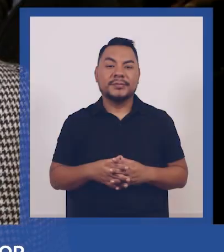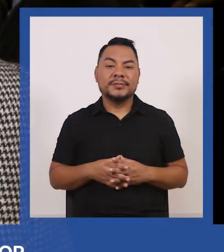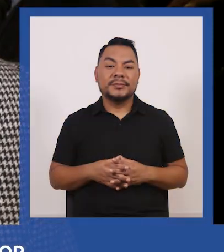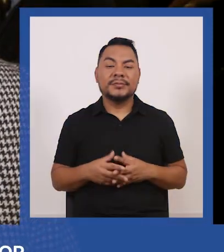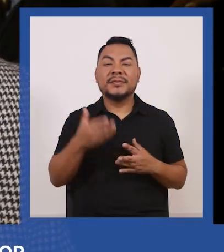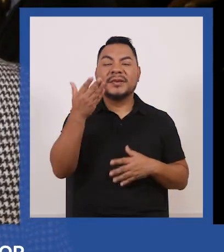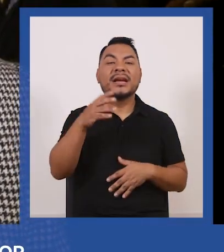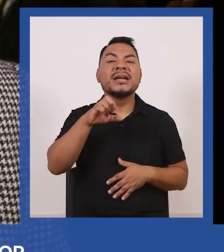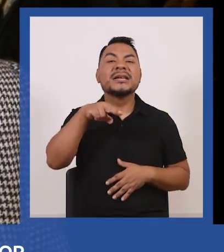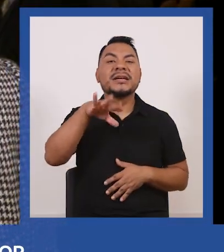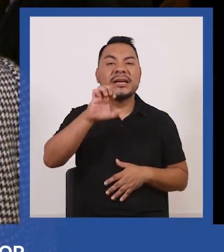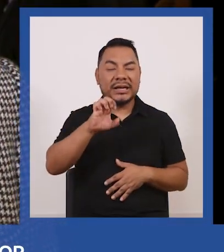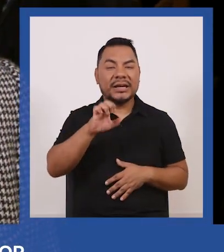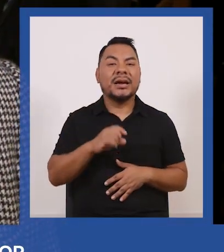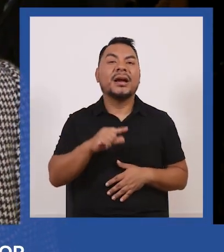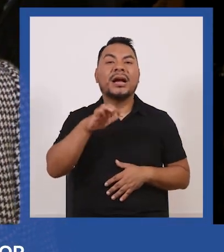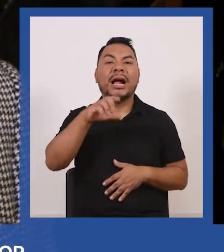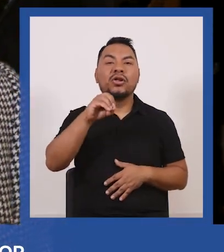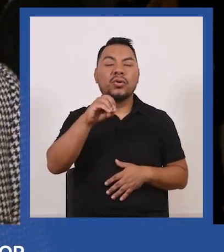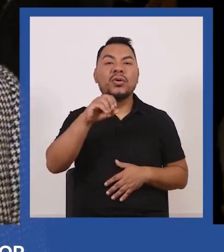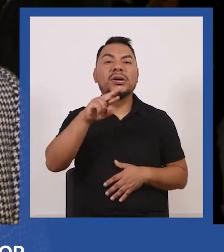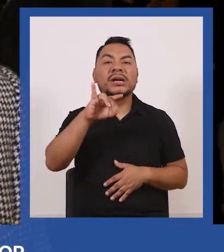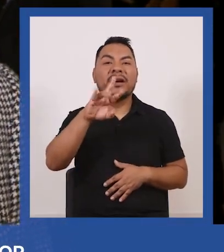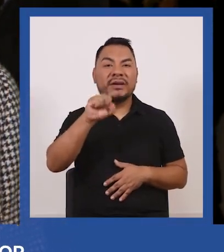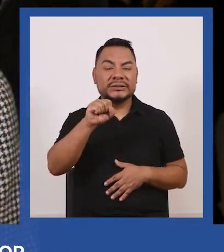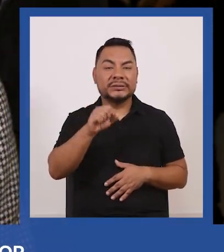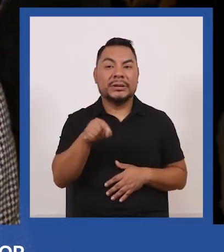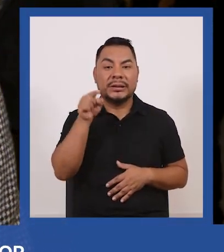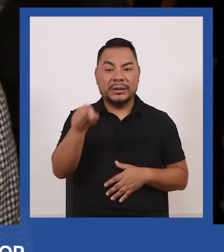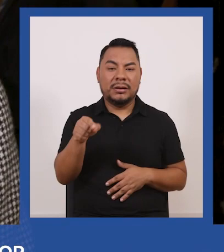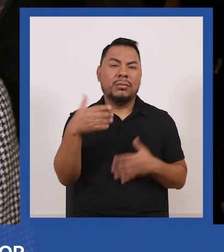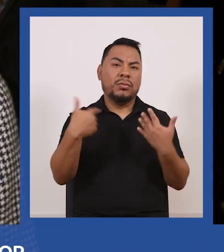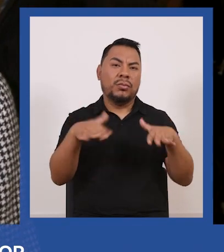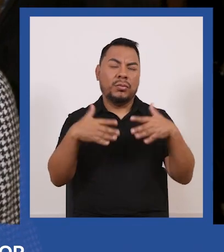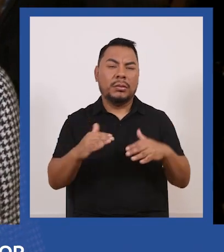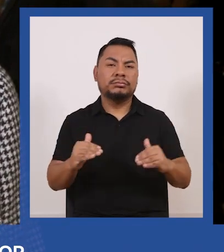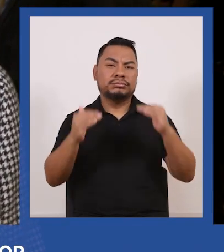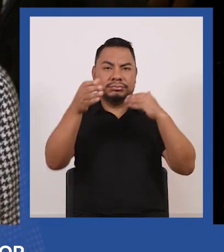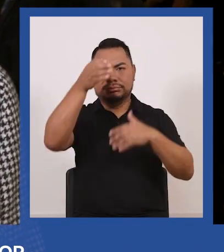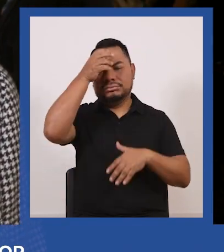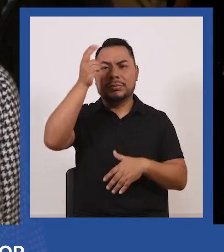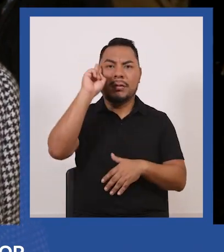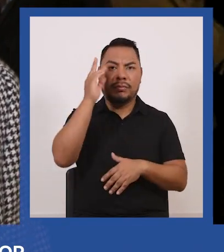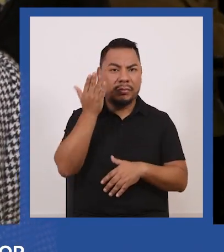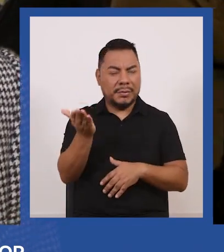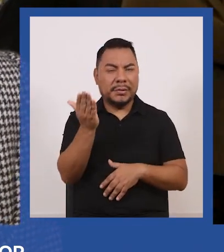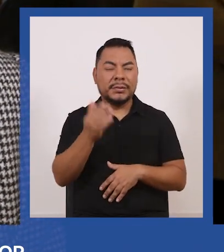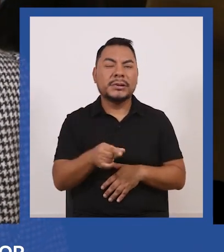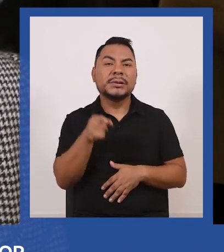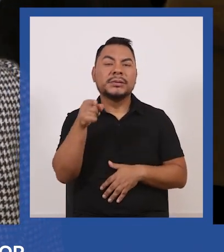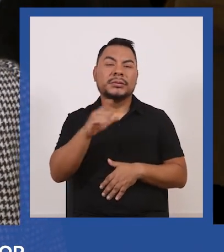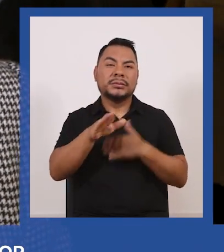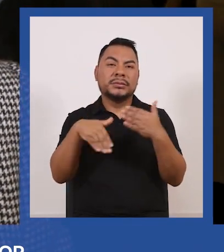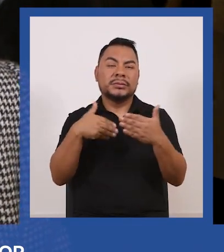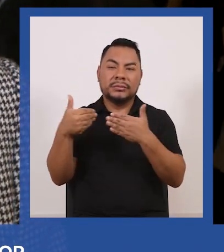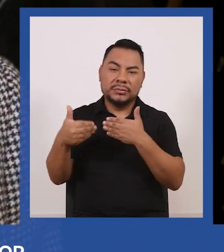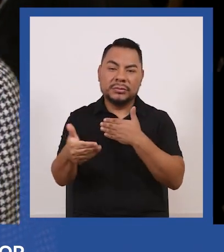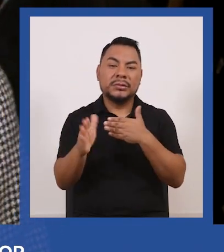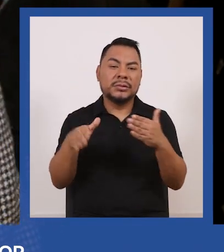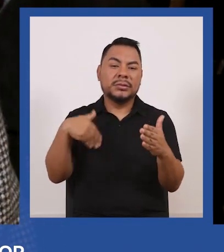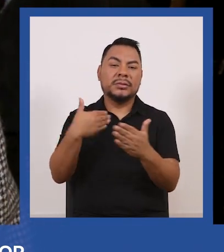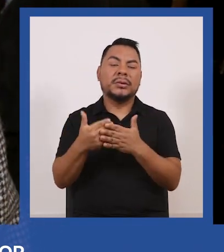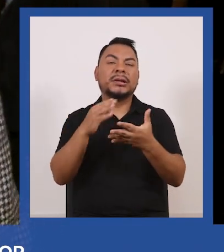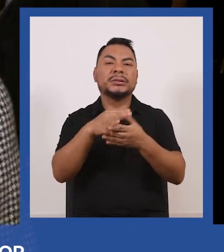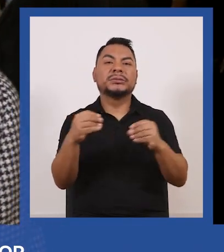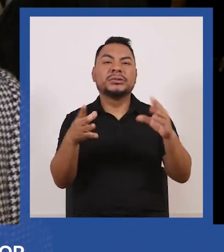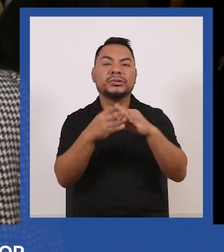Enrique Galdós Rivas no solo es un maestro un predestinado para llegar